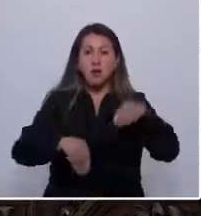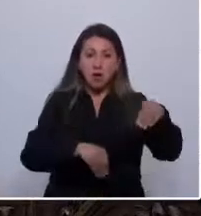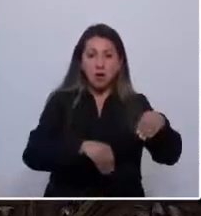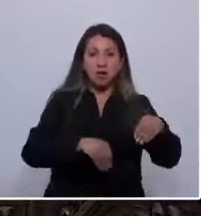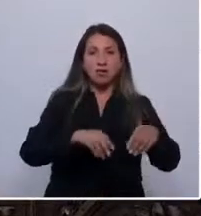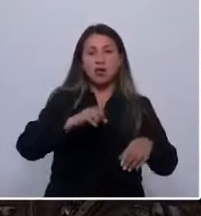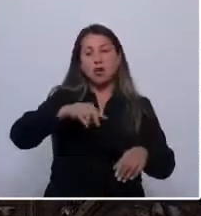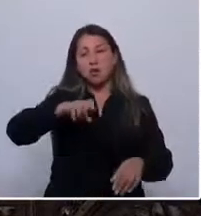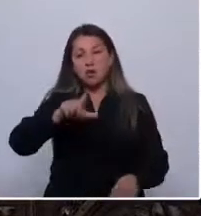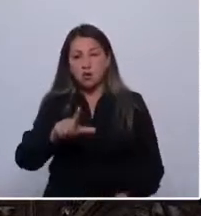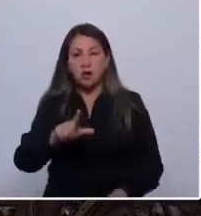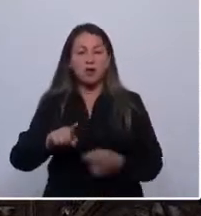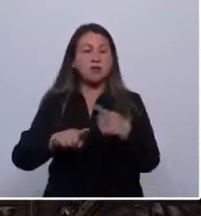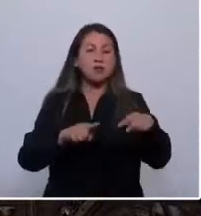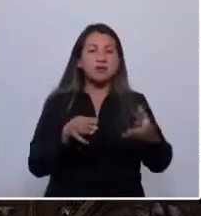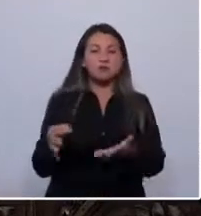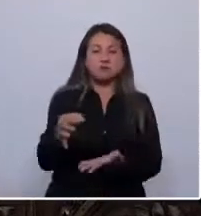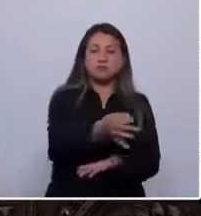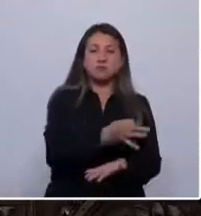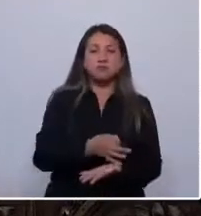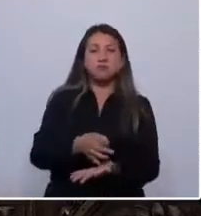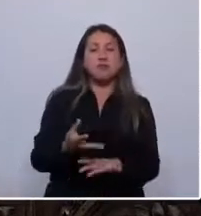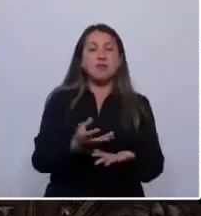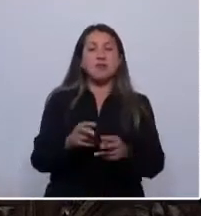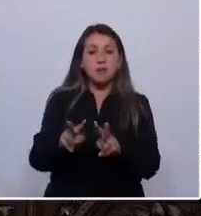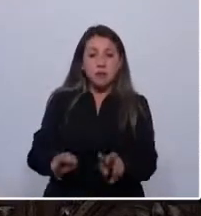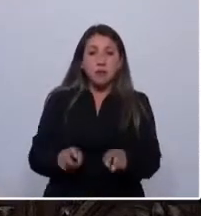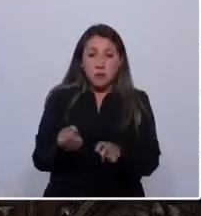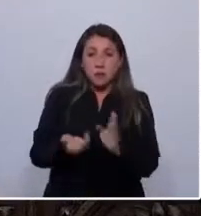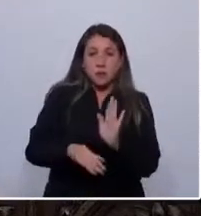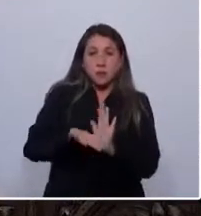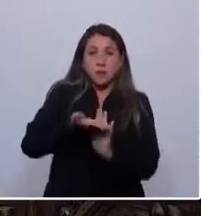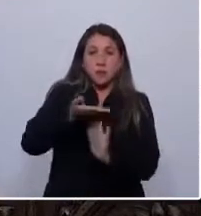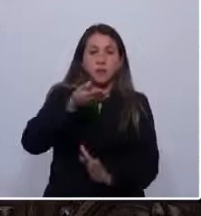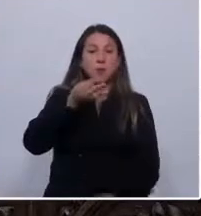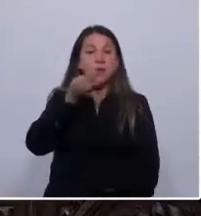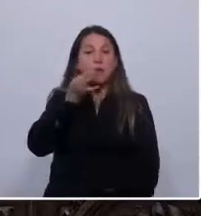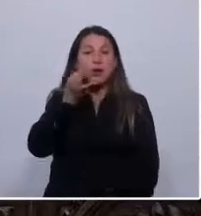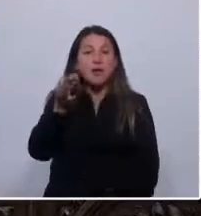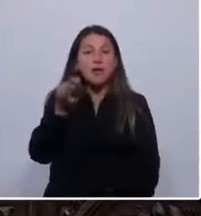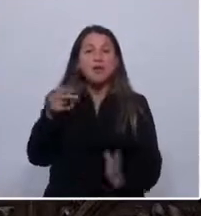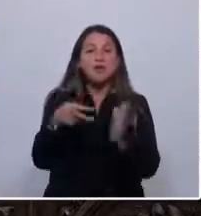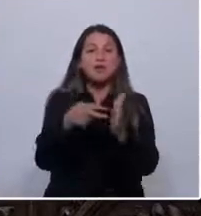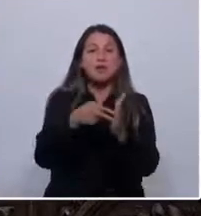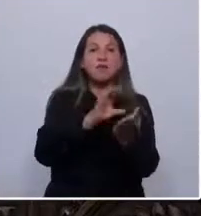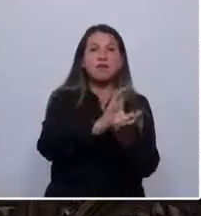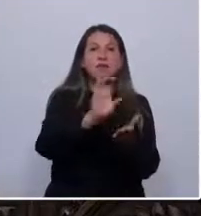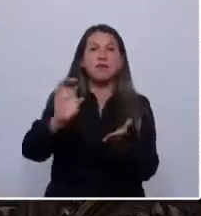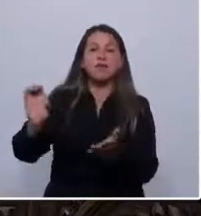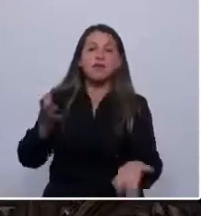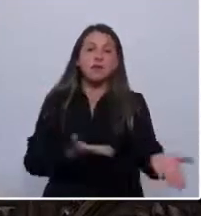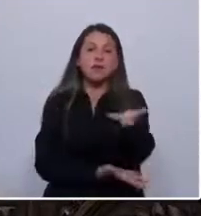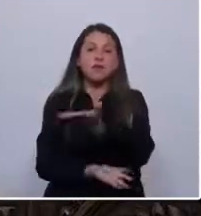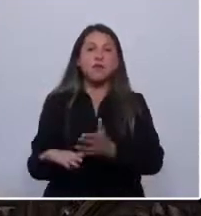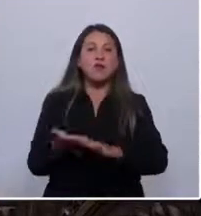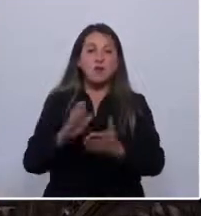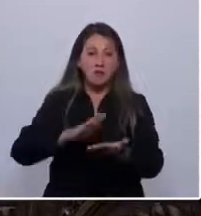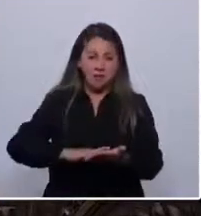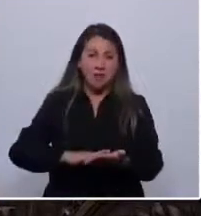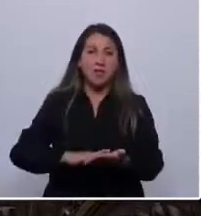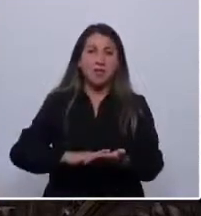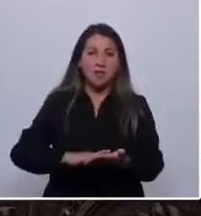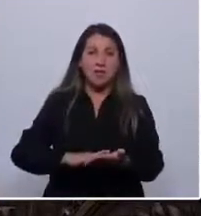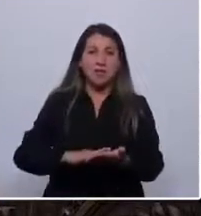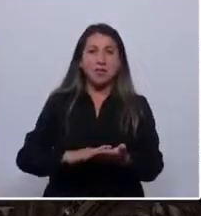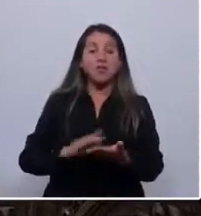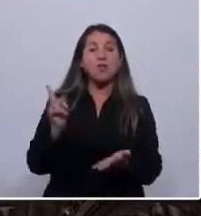Nogales y Catemu, es que las utilidades y la riqueza sean compartidas con la comunidad, dejando una parte de